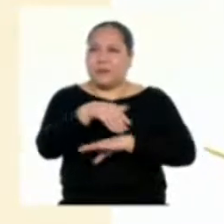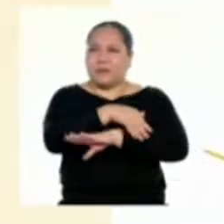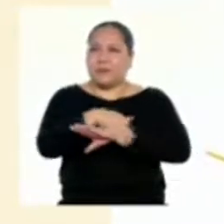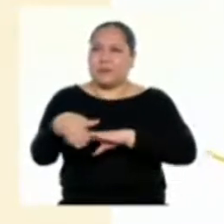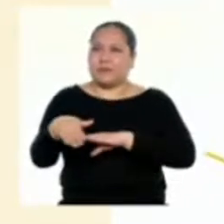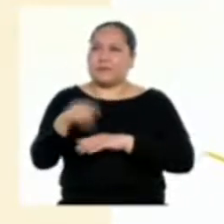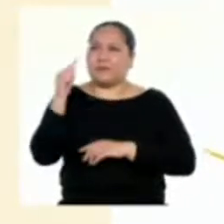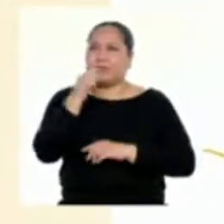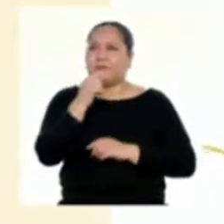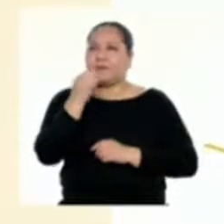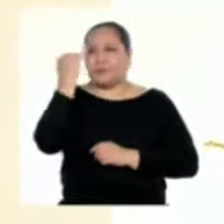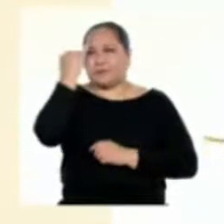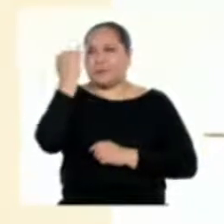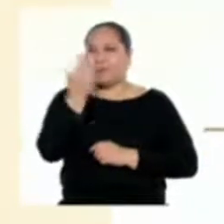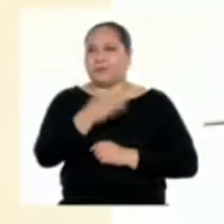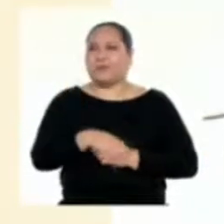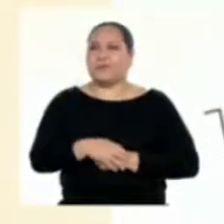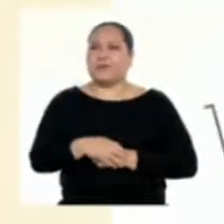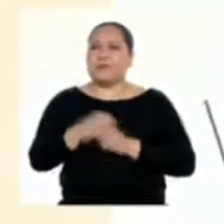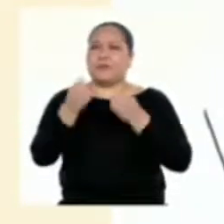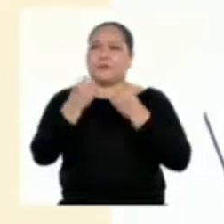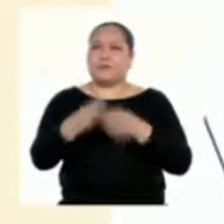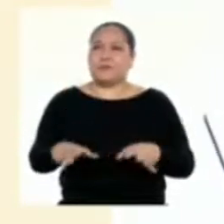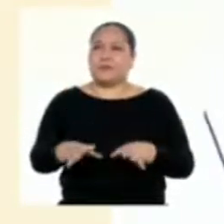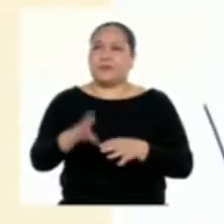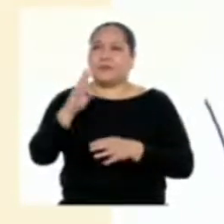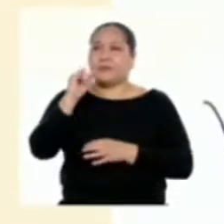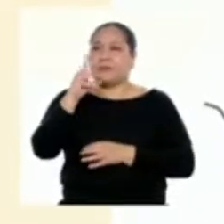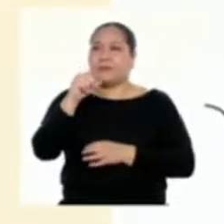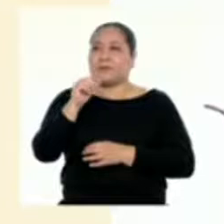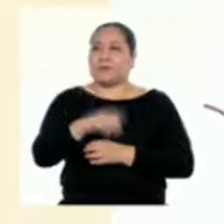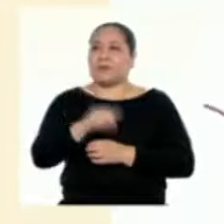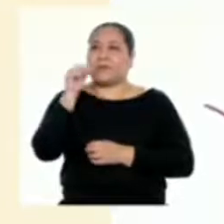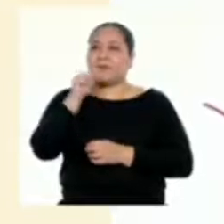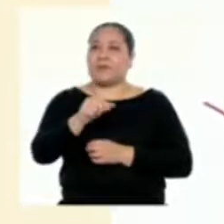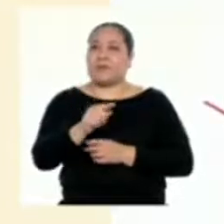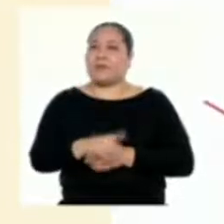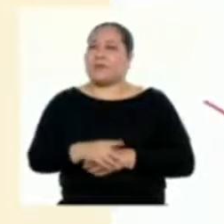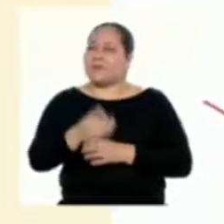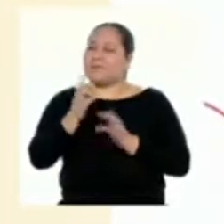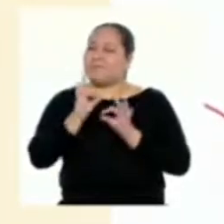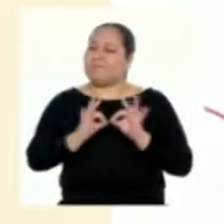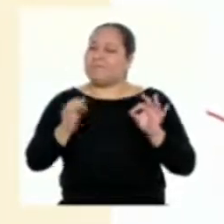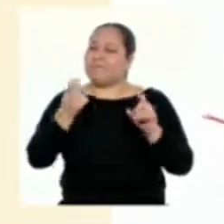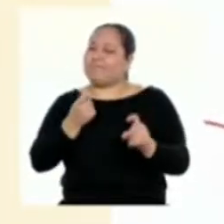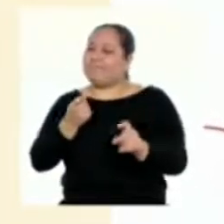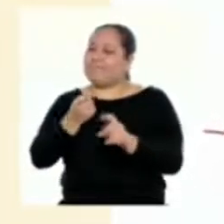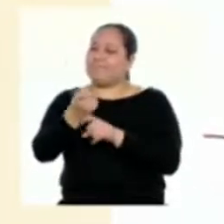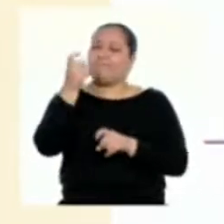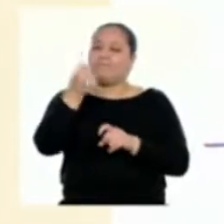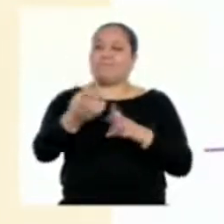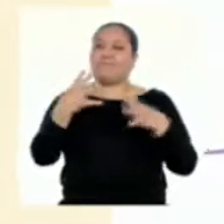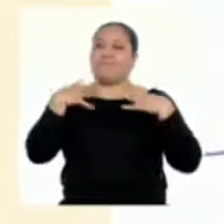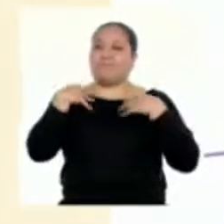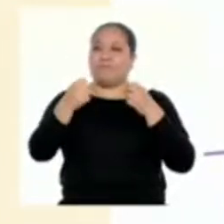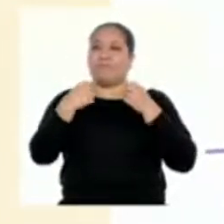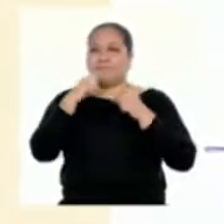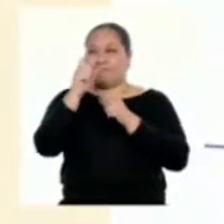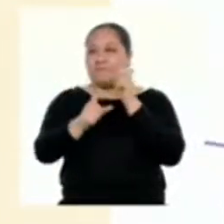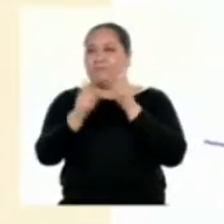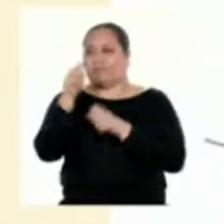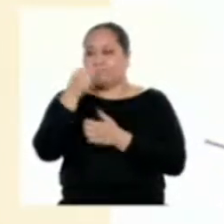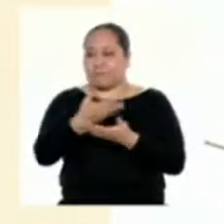idea La pérdida de biodiversidad puede ejercer un importante efecto directo en la salud humana si los servicios de los